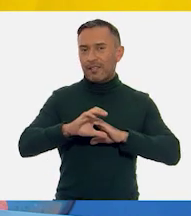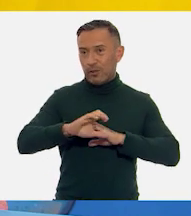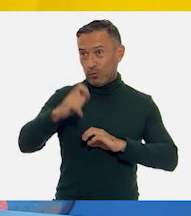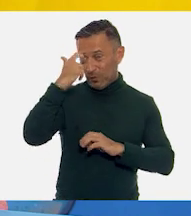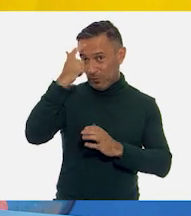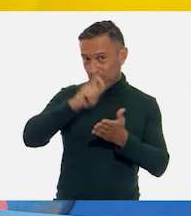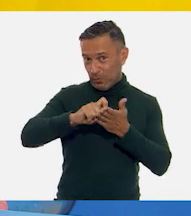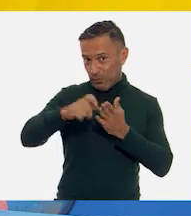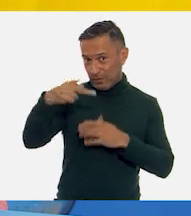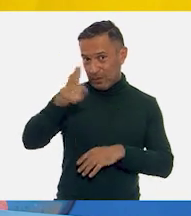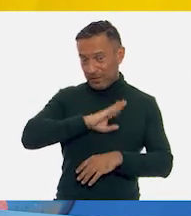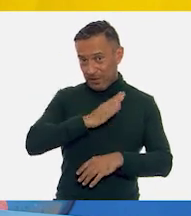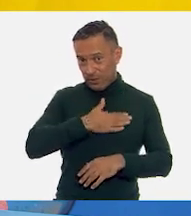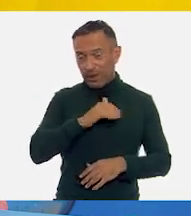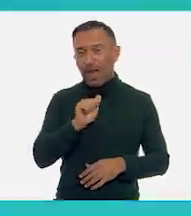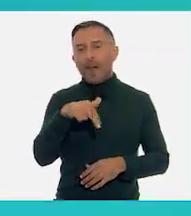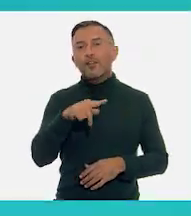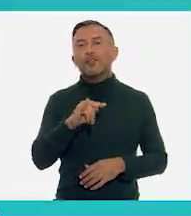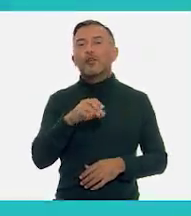Antonio Machado.